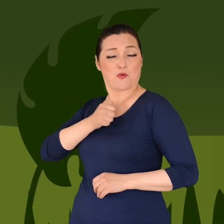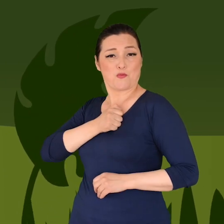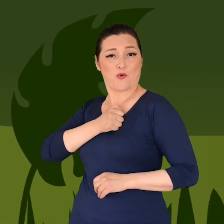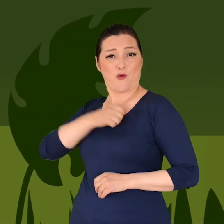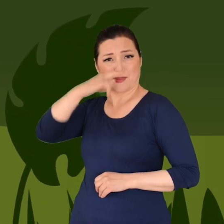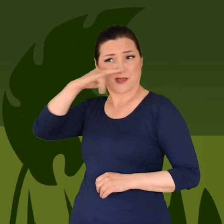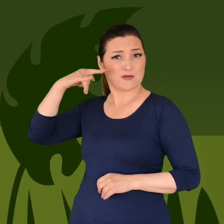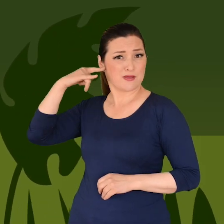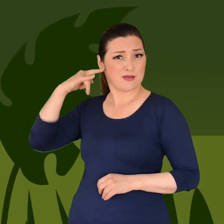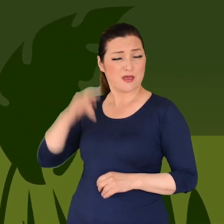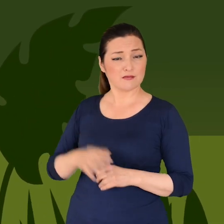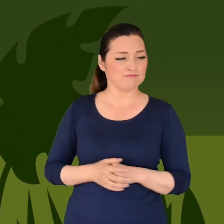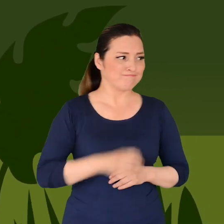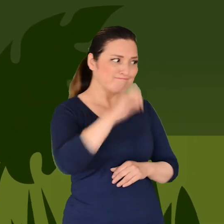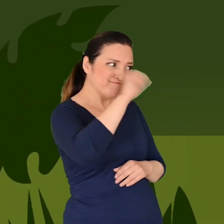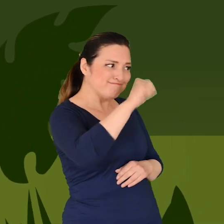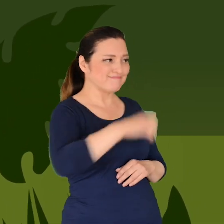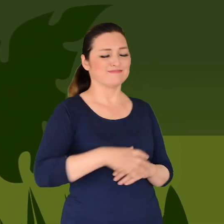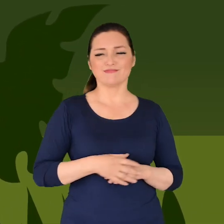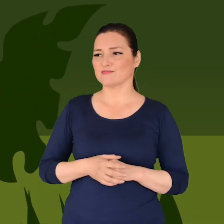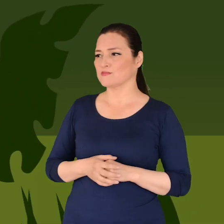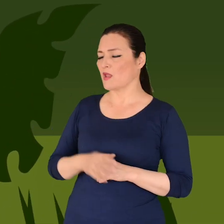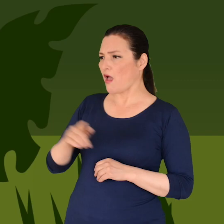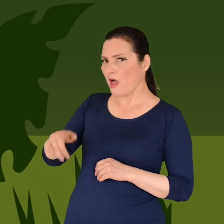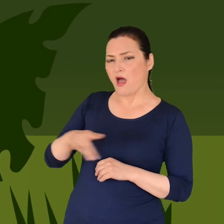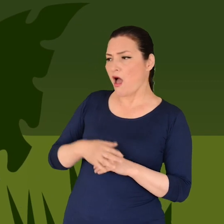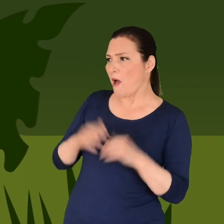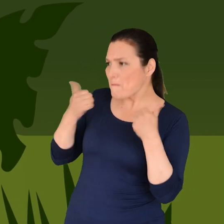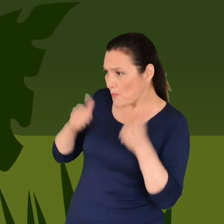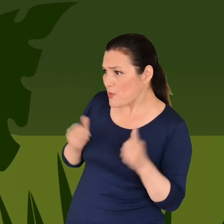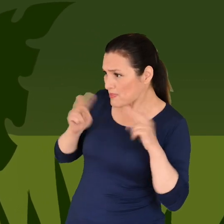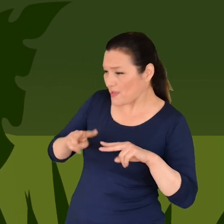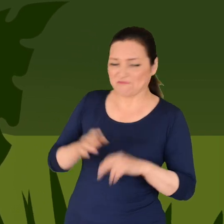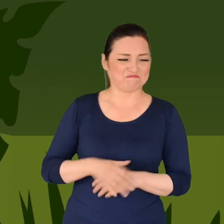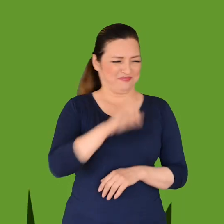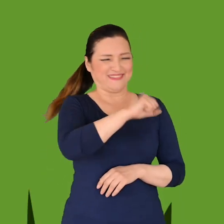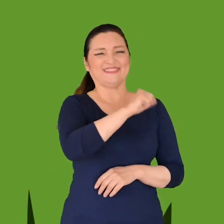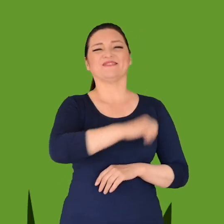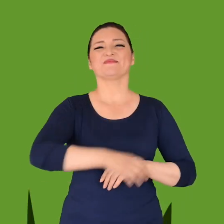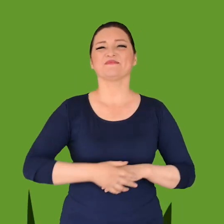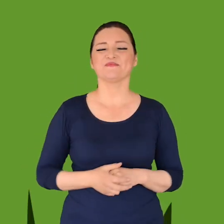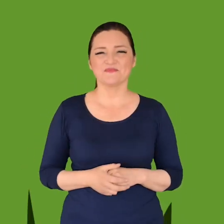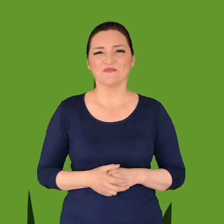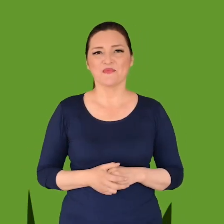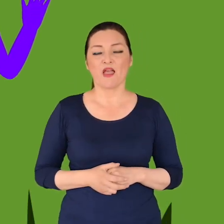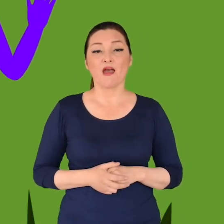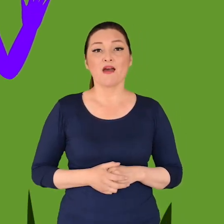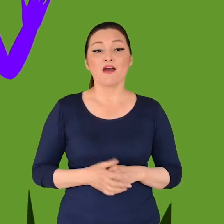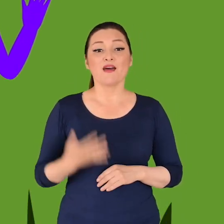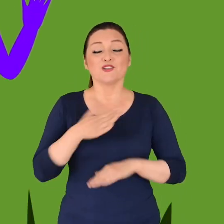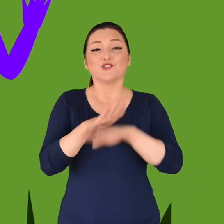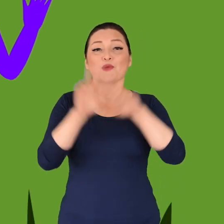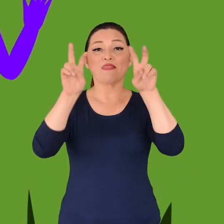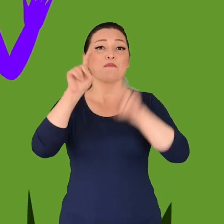¿Y mi abuelita también? Sí, claro La sexualidad es parte de las personas.